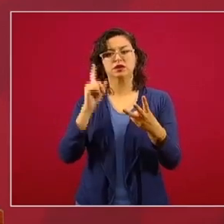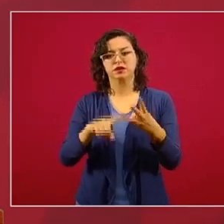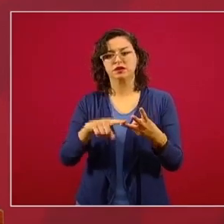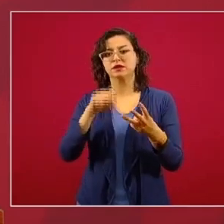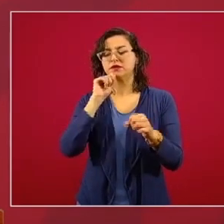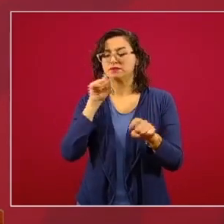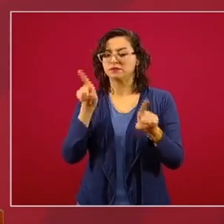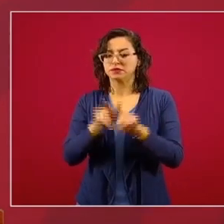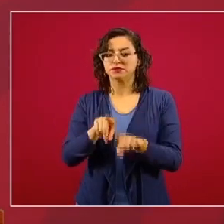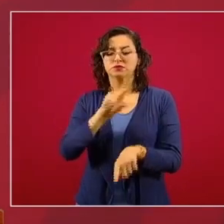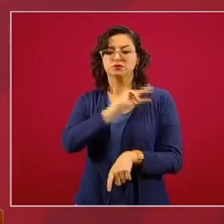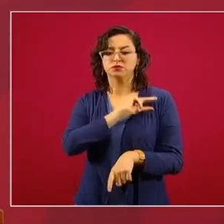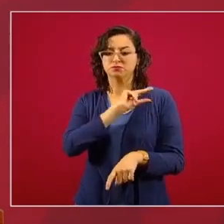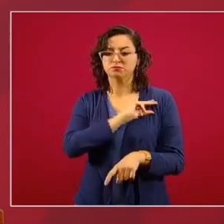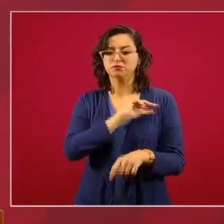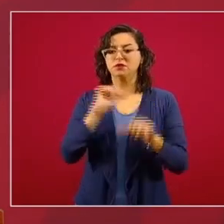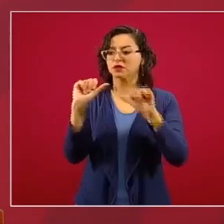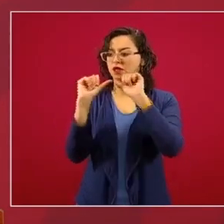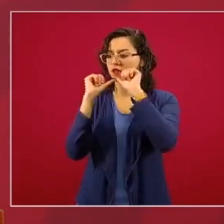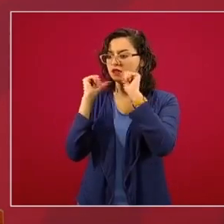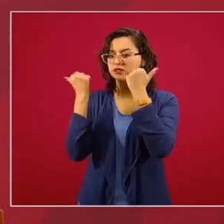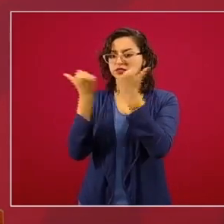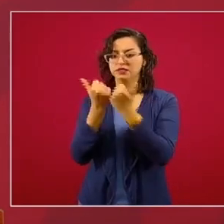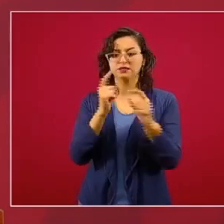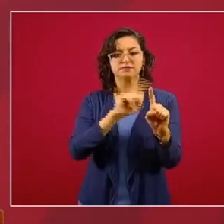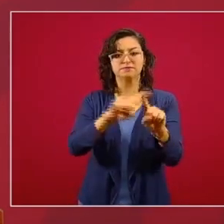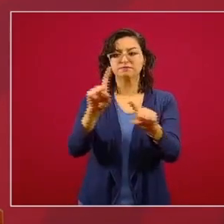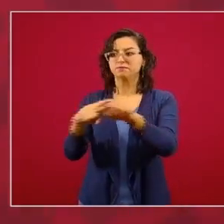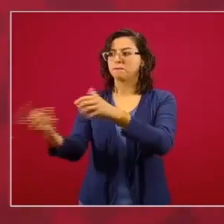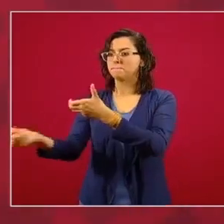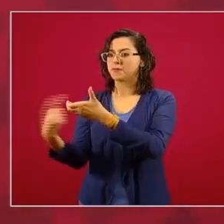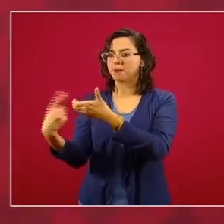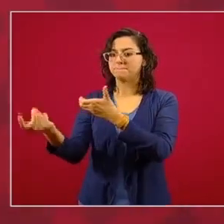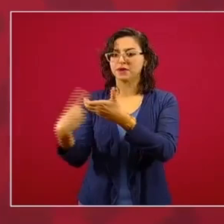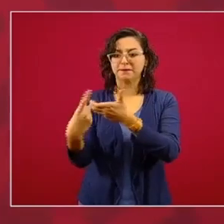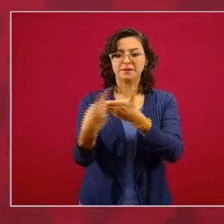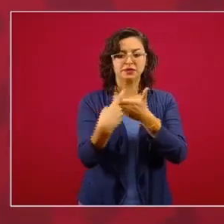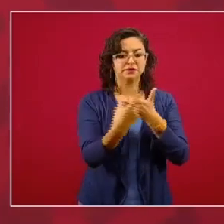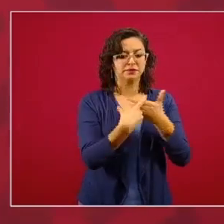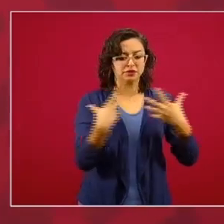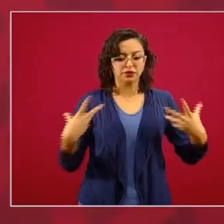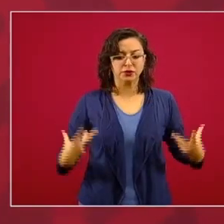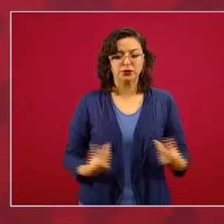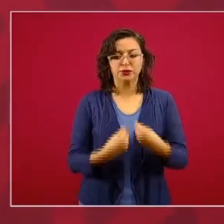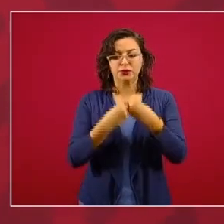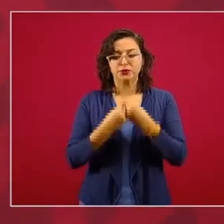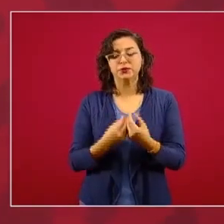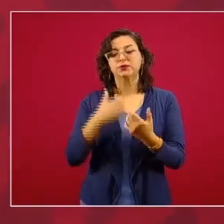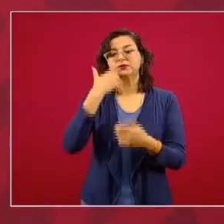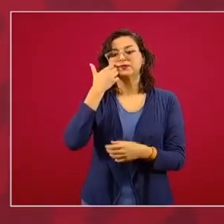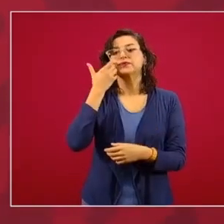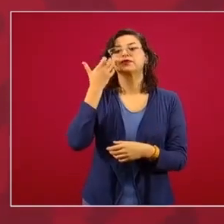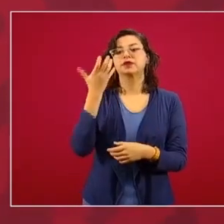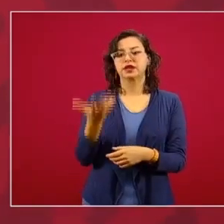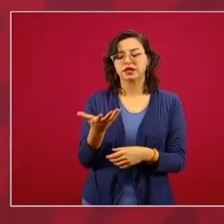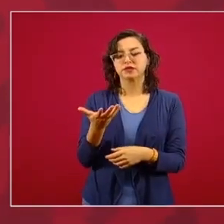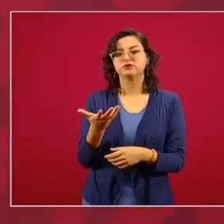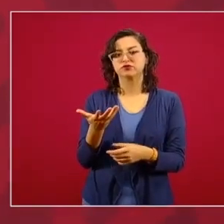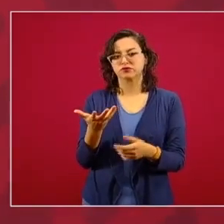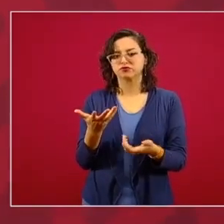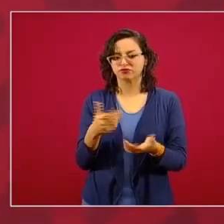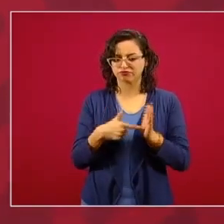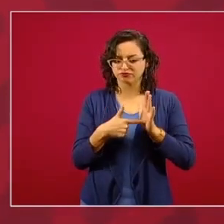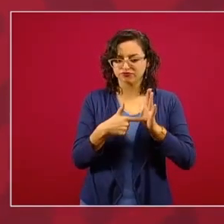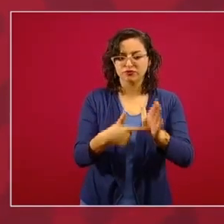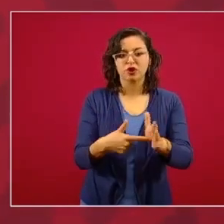iniciativa privada y otras asociaciones que se unieron. Queremos hacer un frente común, y aparte nos da muchísimo gusto que nos permitan